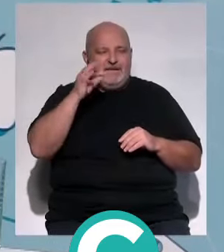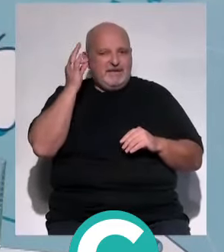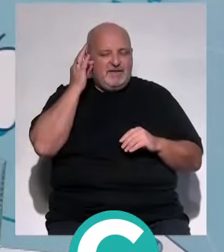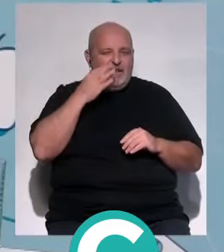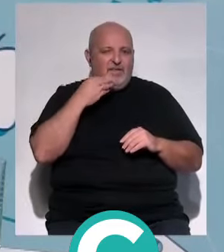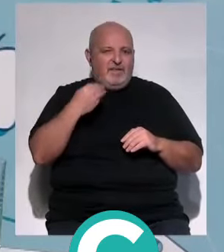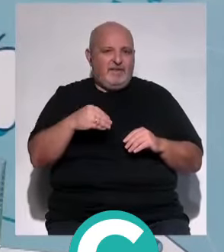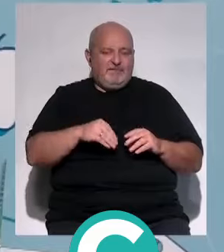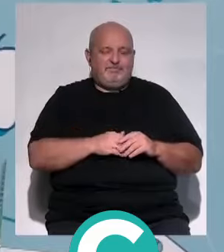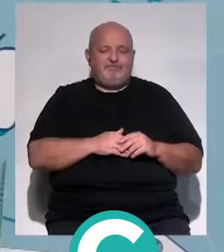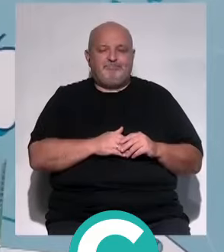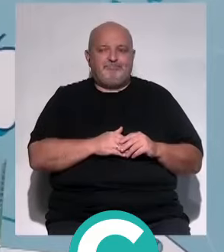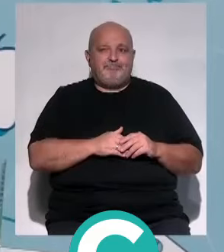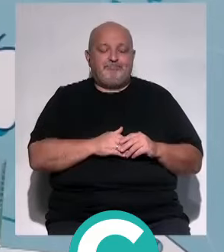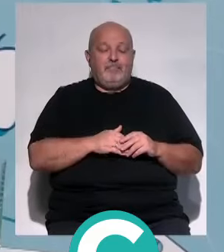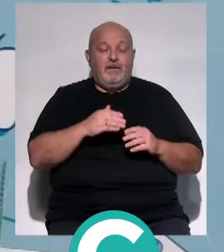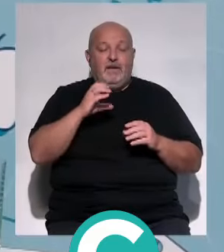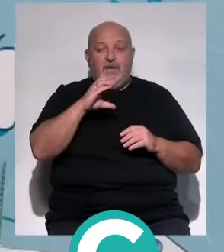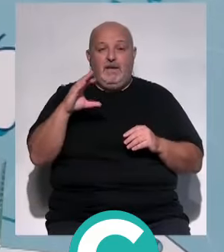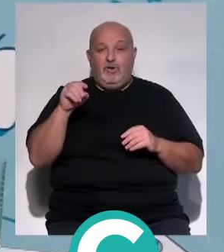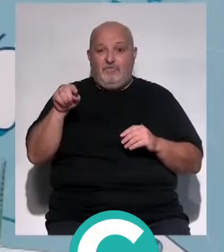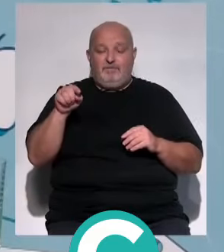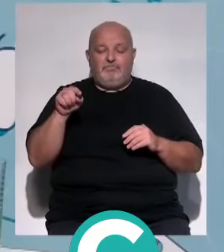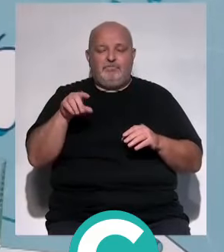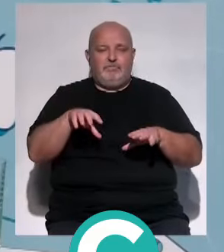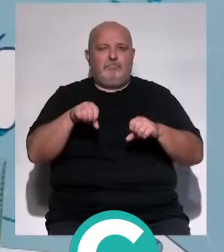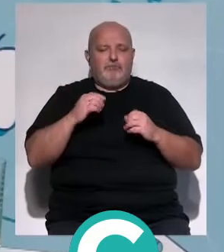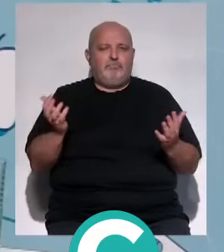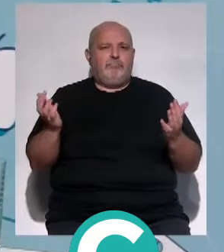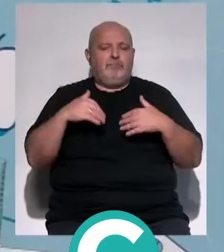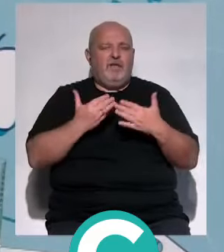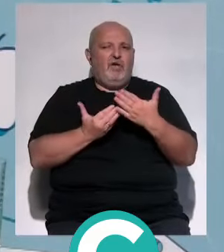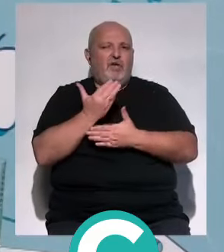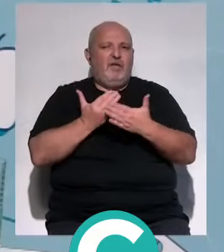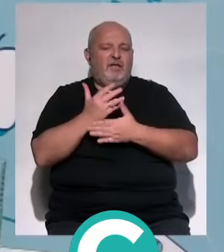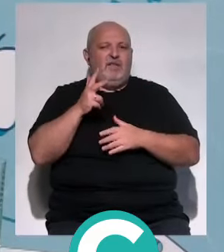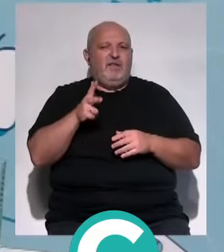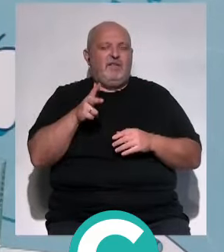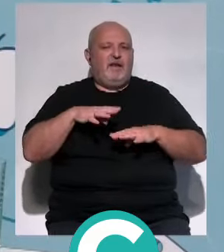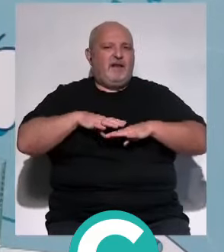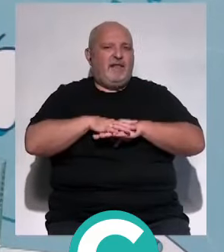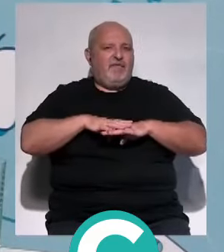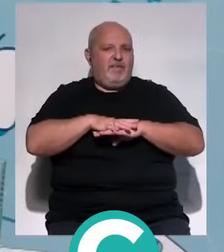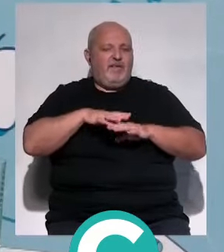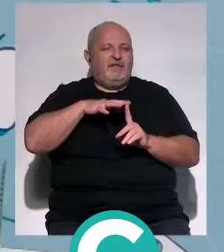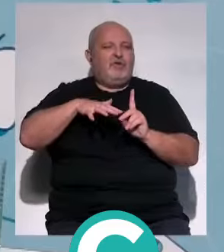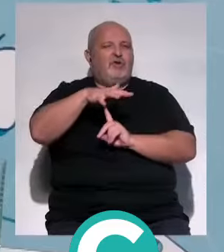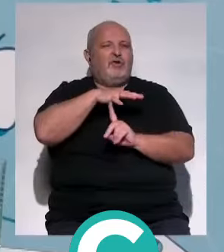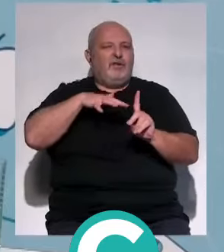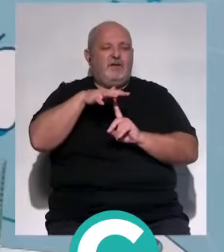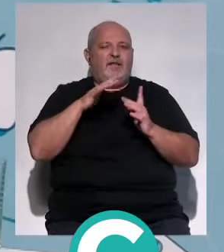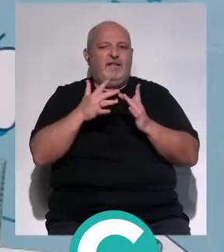y adolescentes. El Espacio de Cultura Contemporánea de Cádiz ha acogido las jornadas Derechos en Red por un entorno